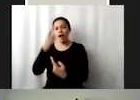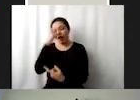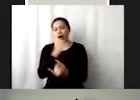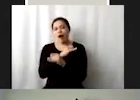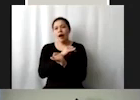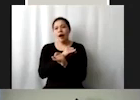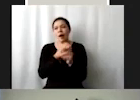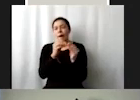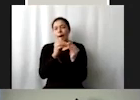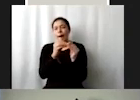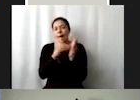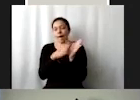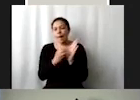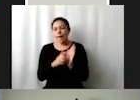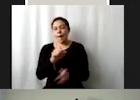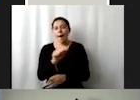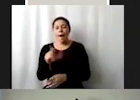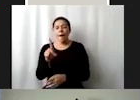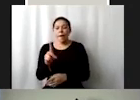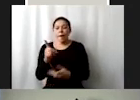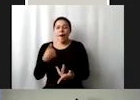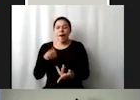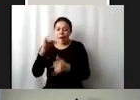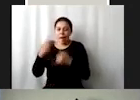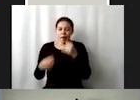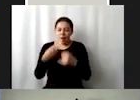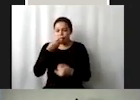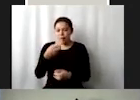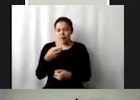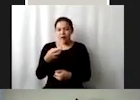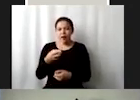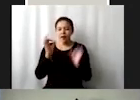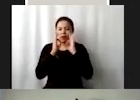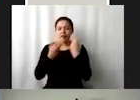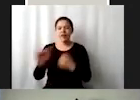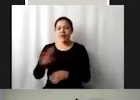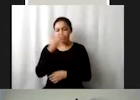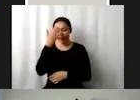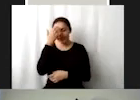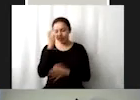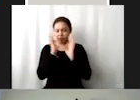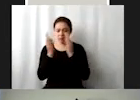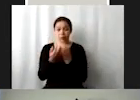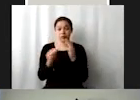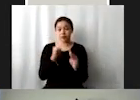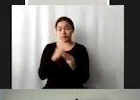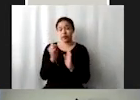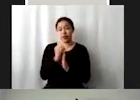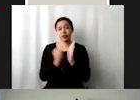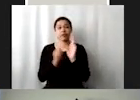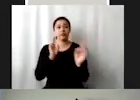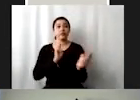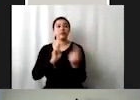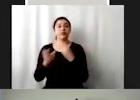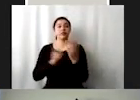y pues también esto que les decía al final debemos de reconocerla como un instrumento más del sistema universal de